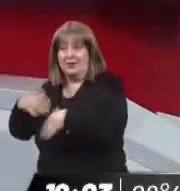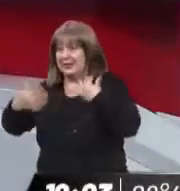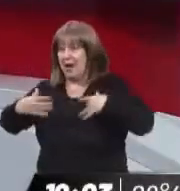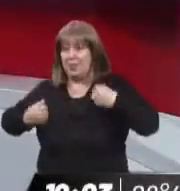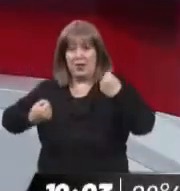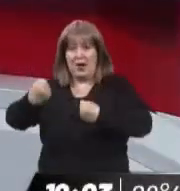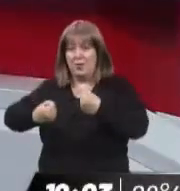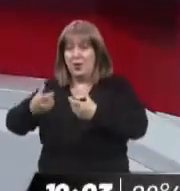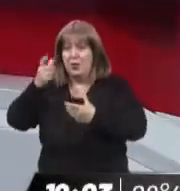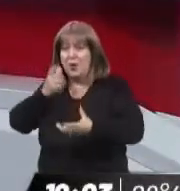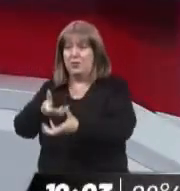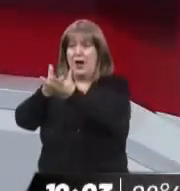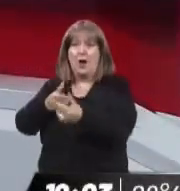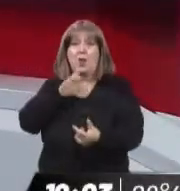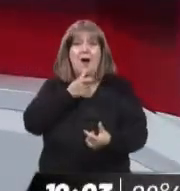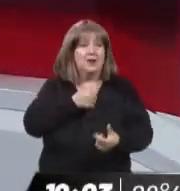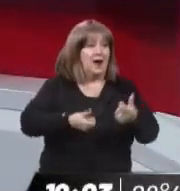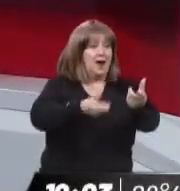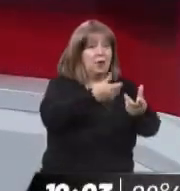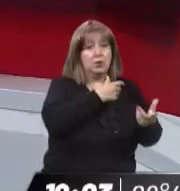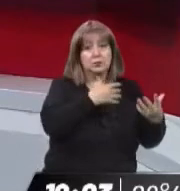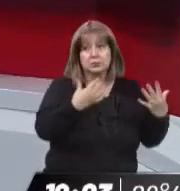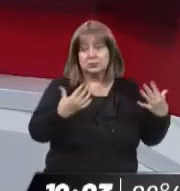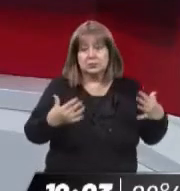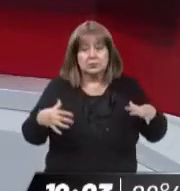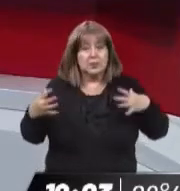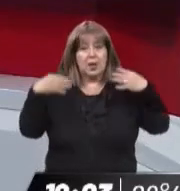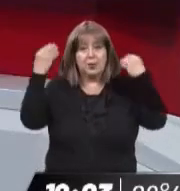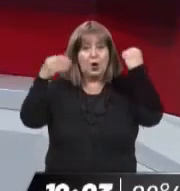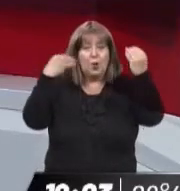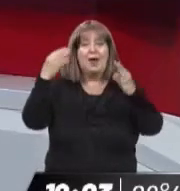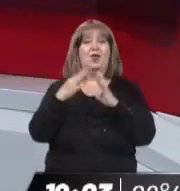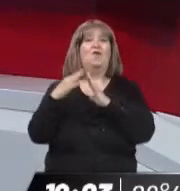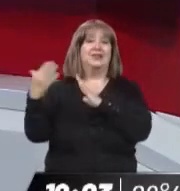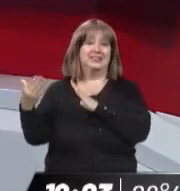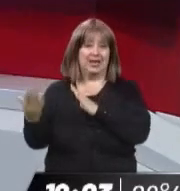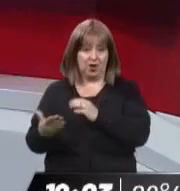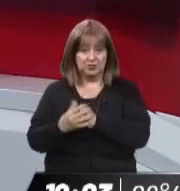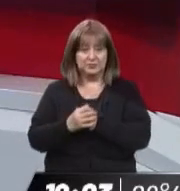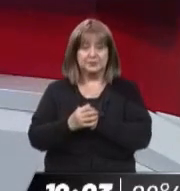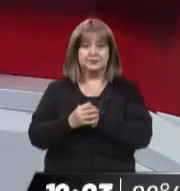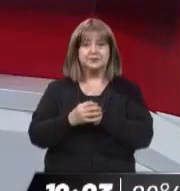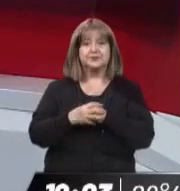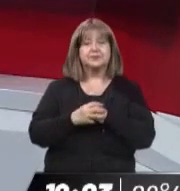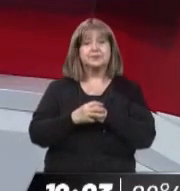y siguiendo de cerca todo lo que está pasando allí. Como los vecinos propios por la preocupación que esto requiere, y que cada uno de ellos manifestaba recién.